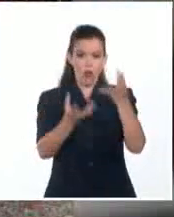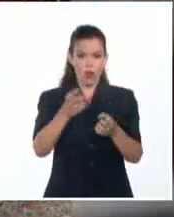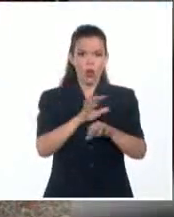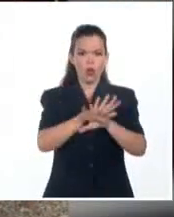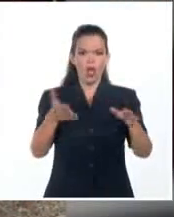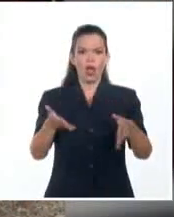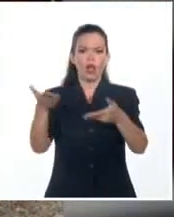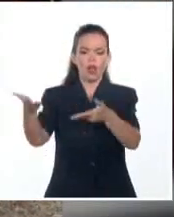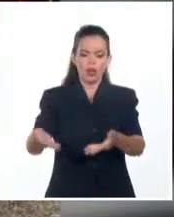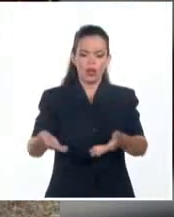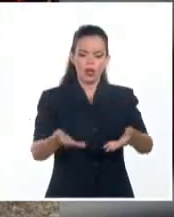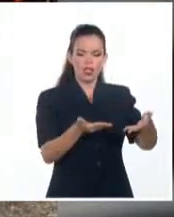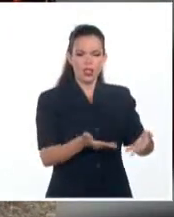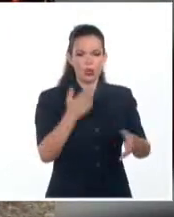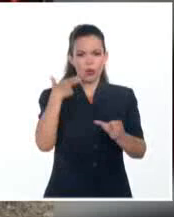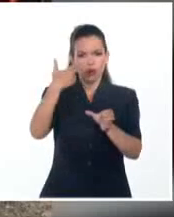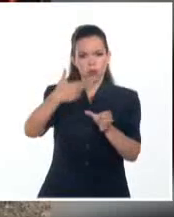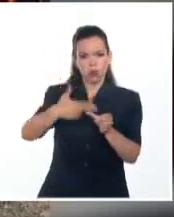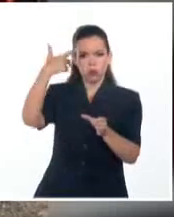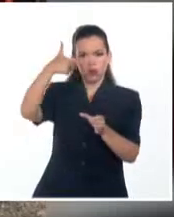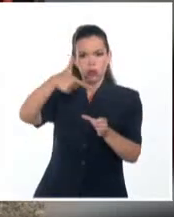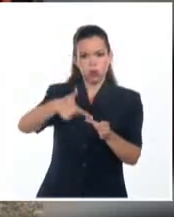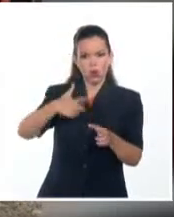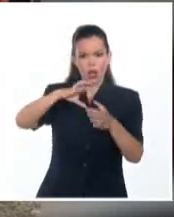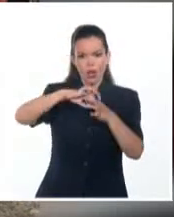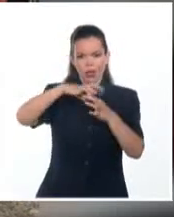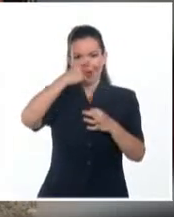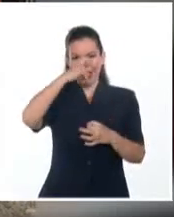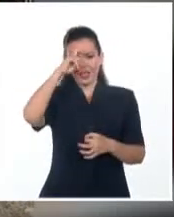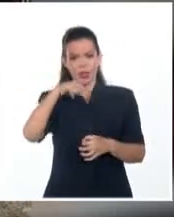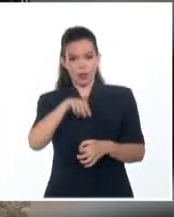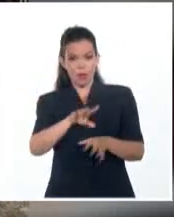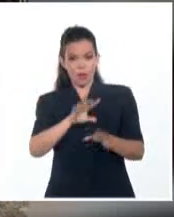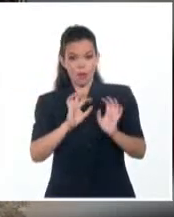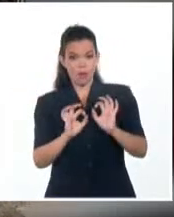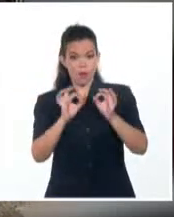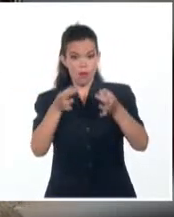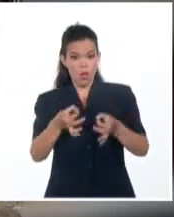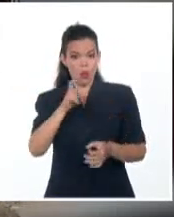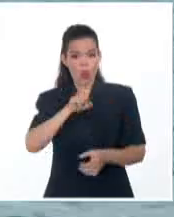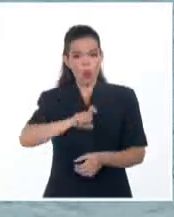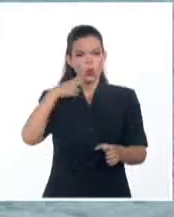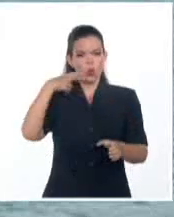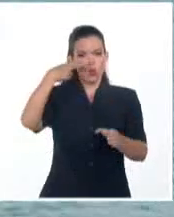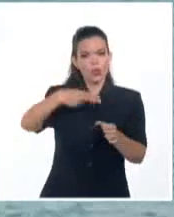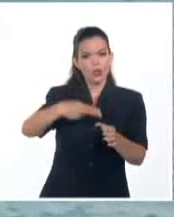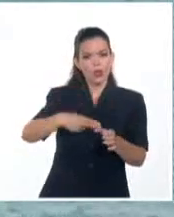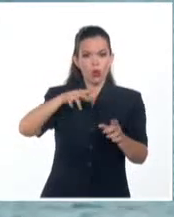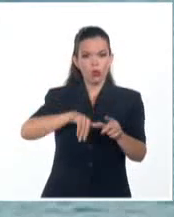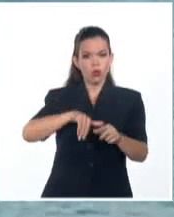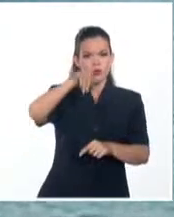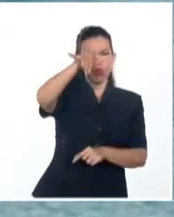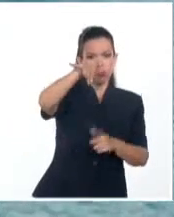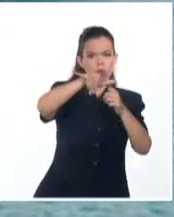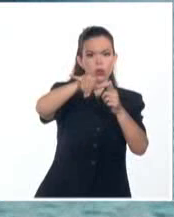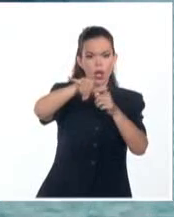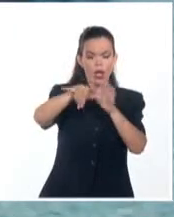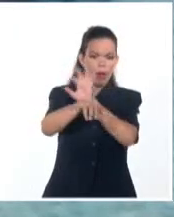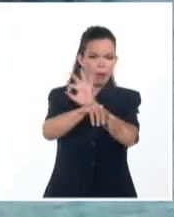gasolina, diésel, gas licuado del petróleo y Turbojet A1, este último para uso exclusivo de la aviación.